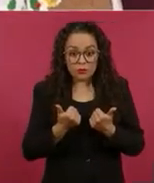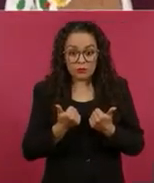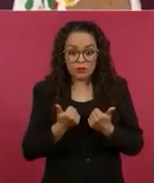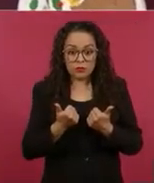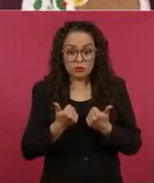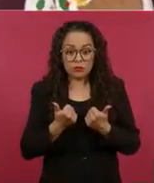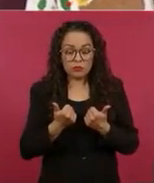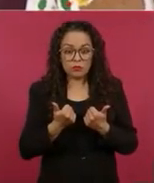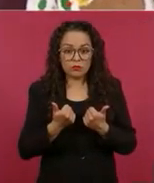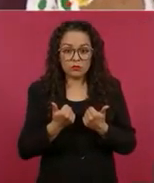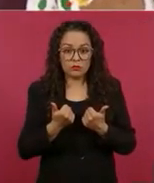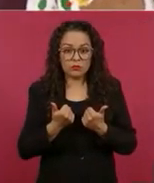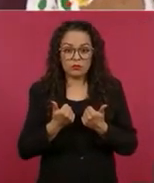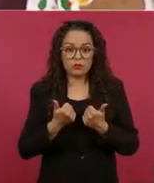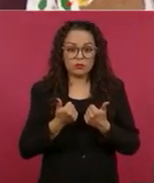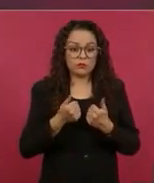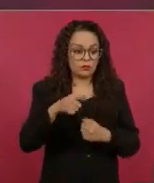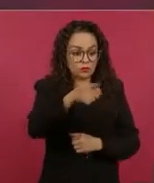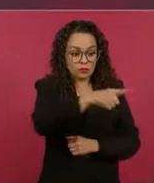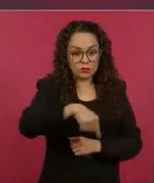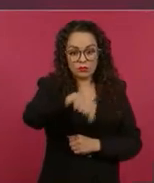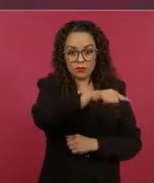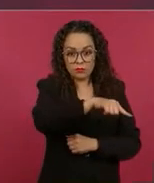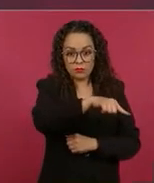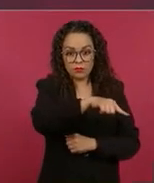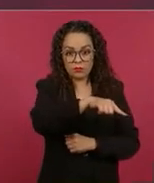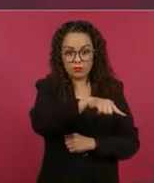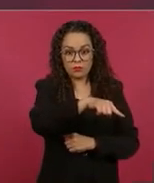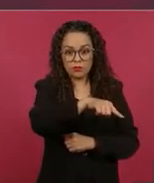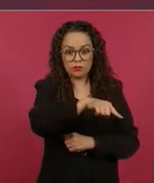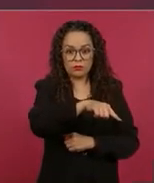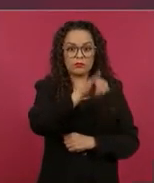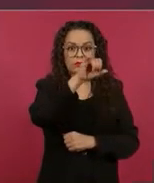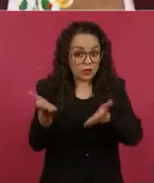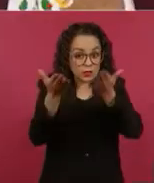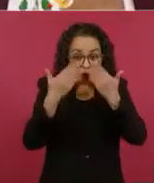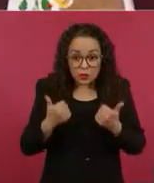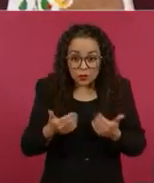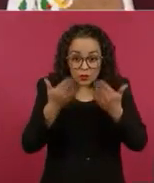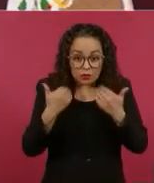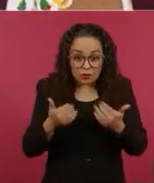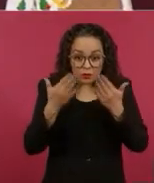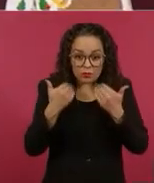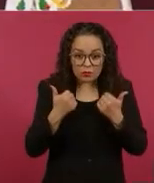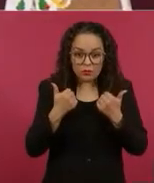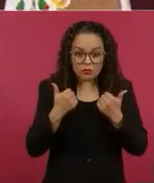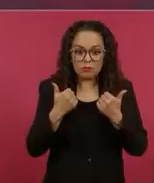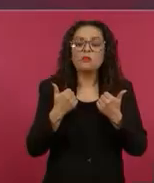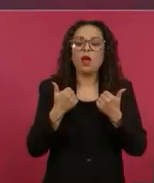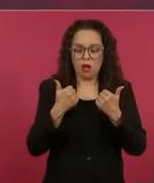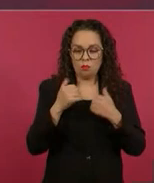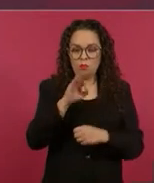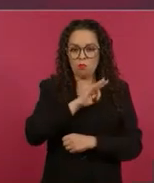pueblo, en el municipio, en el estado, ni en el Issste, ni en el Seguro, va a haber un sistema de comunicación